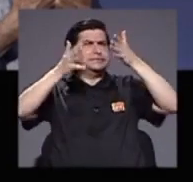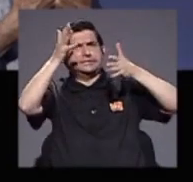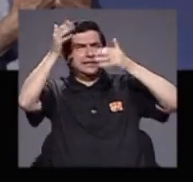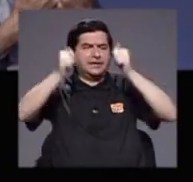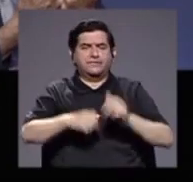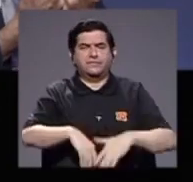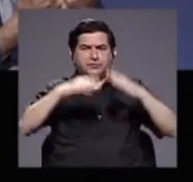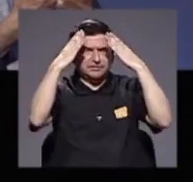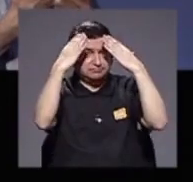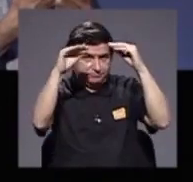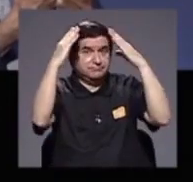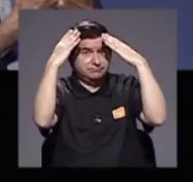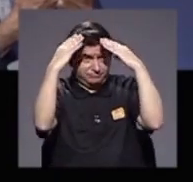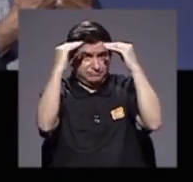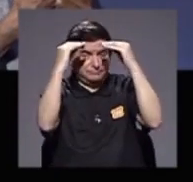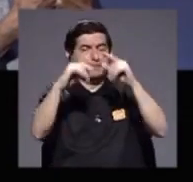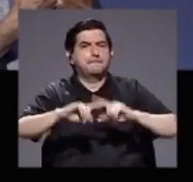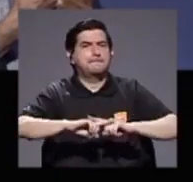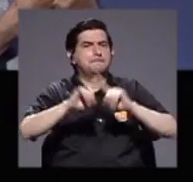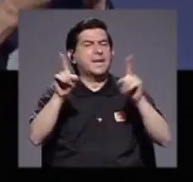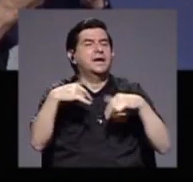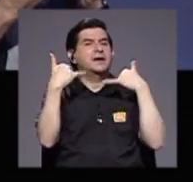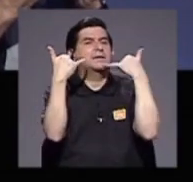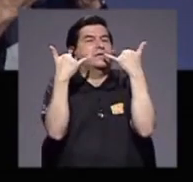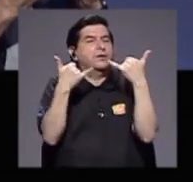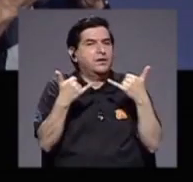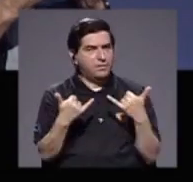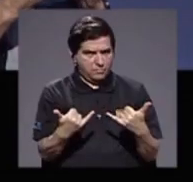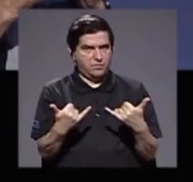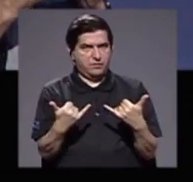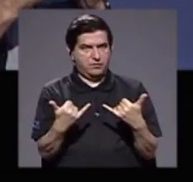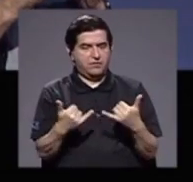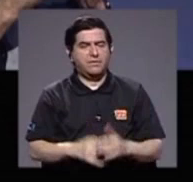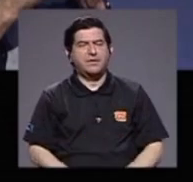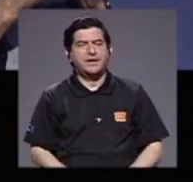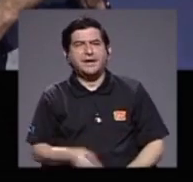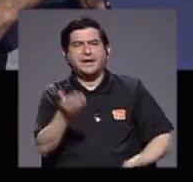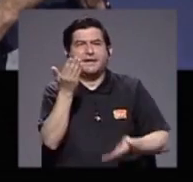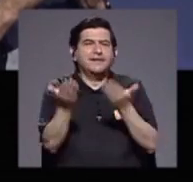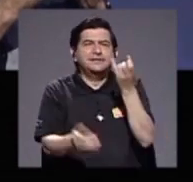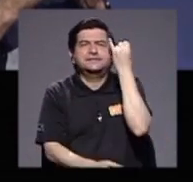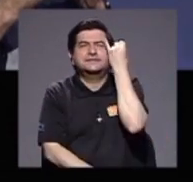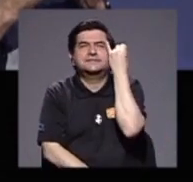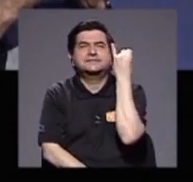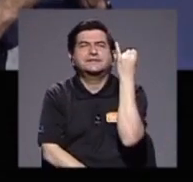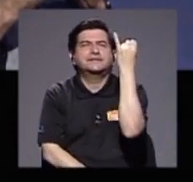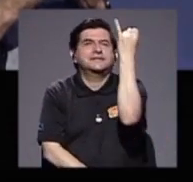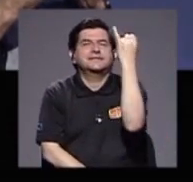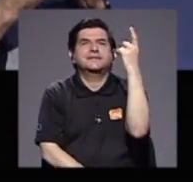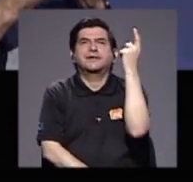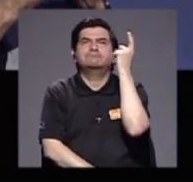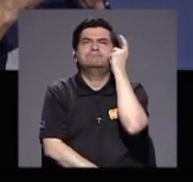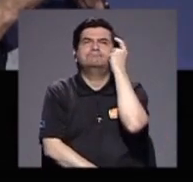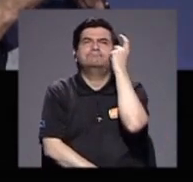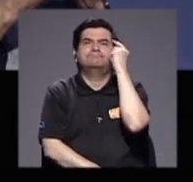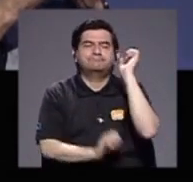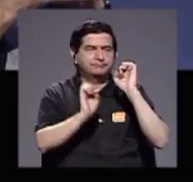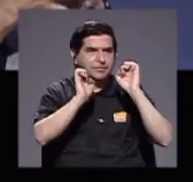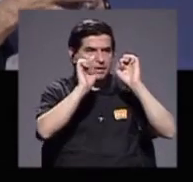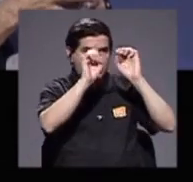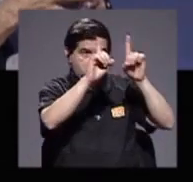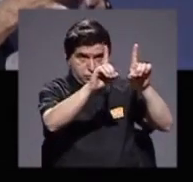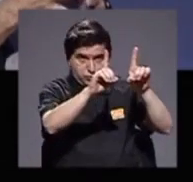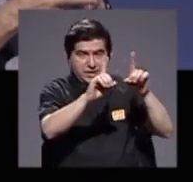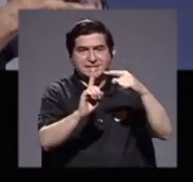informativas, pero en este momento un poco la idea es pensar en la educación